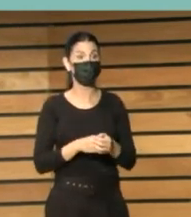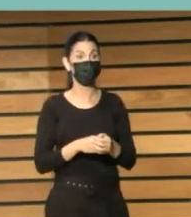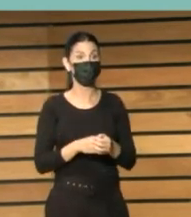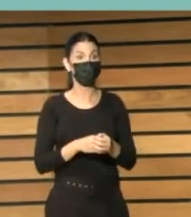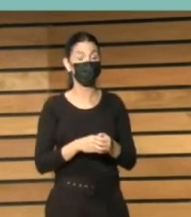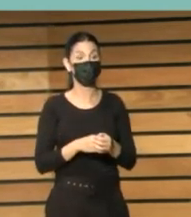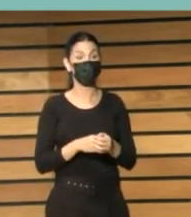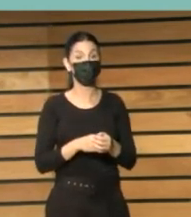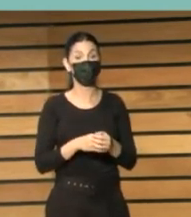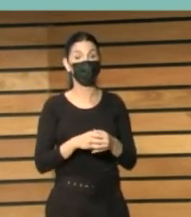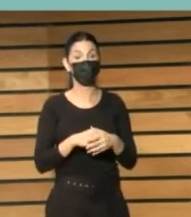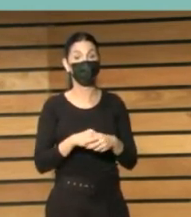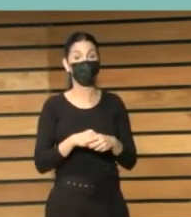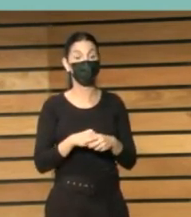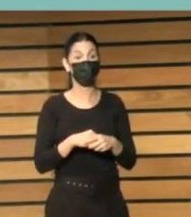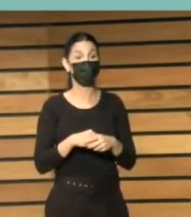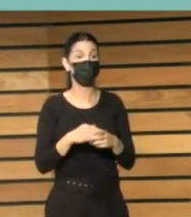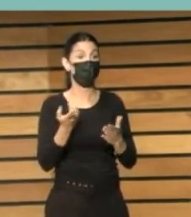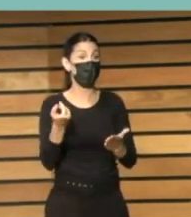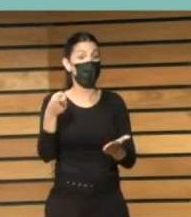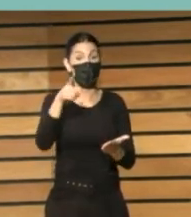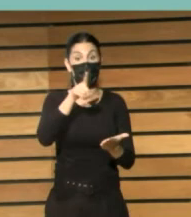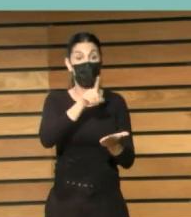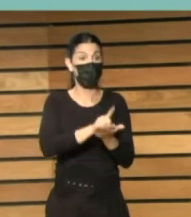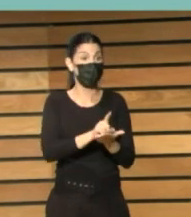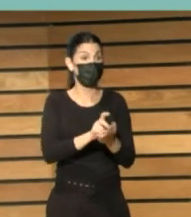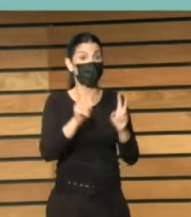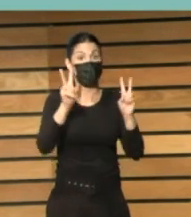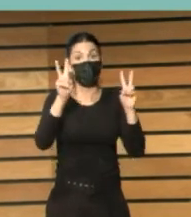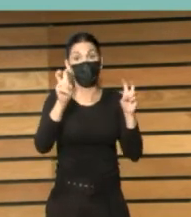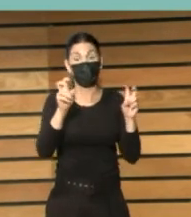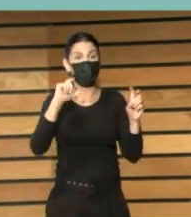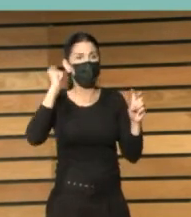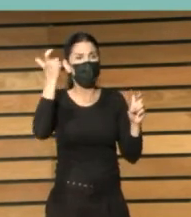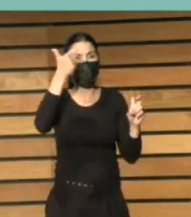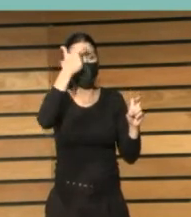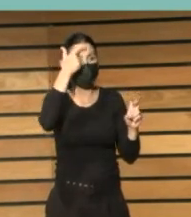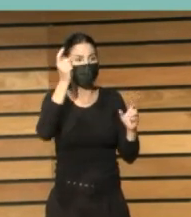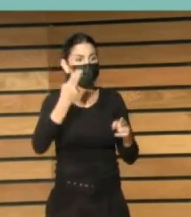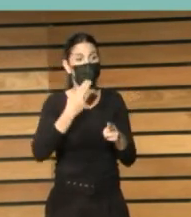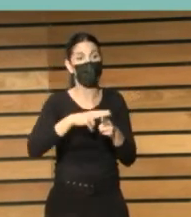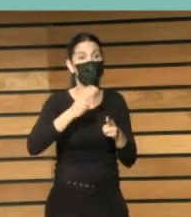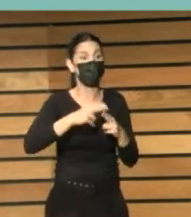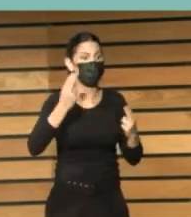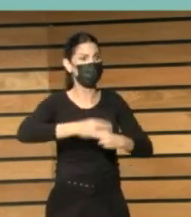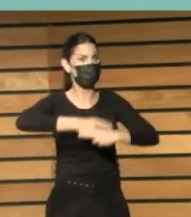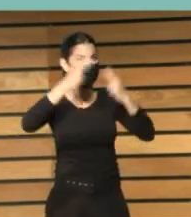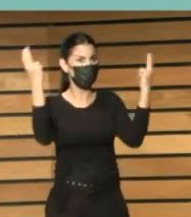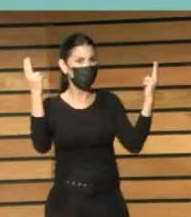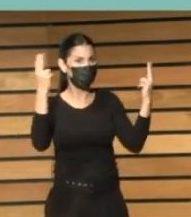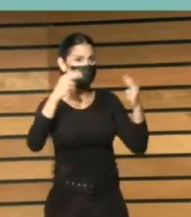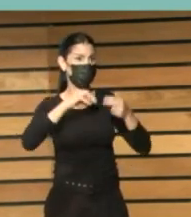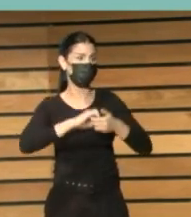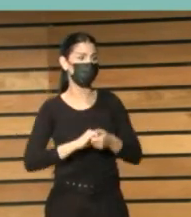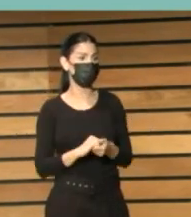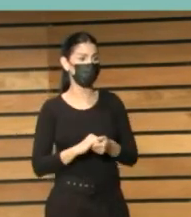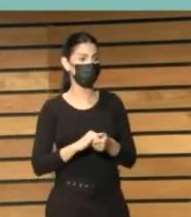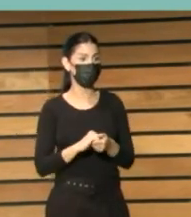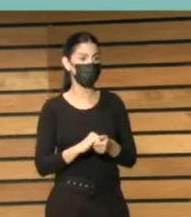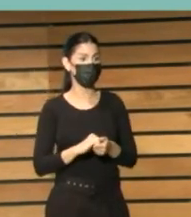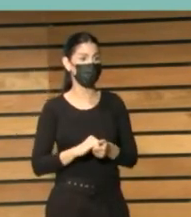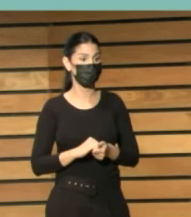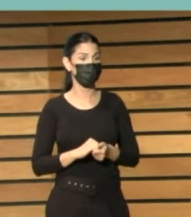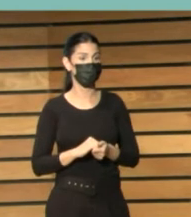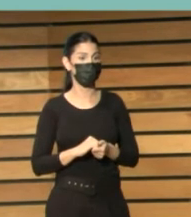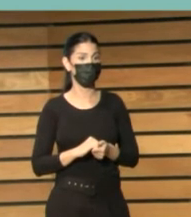y que volvemos otra vez a un concepto que estamos diciendo y que haya políticas públicas y que eso entre en las políticas